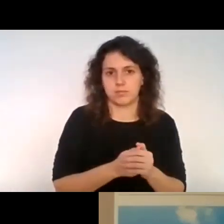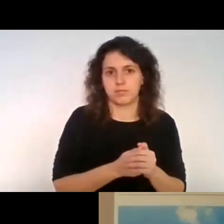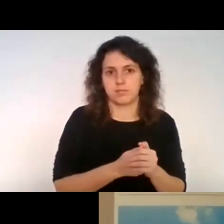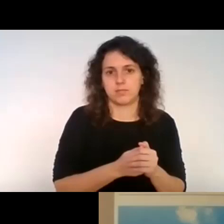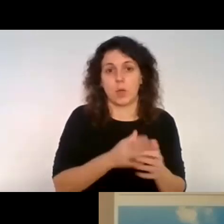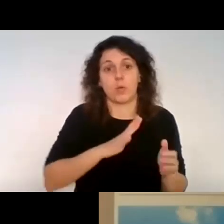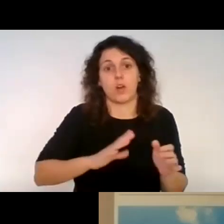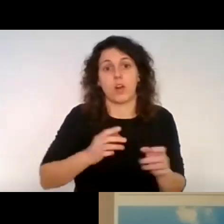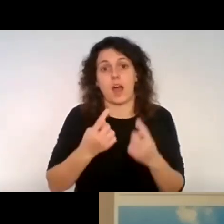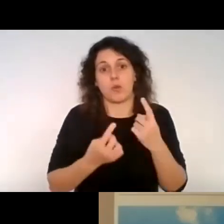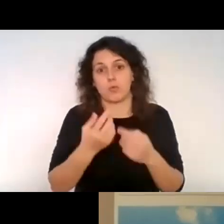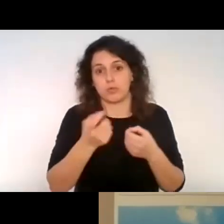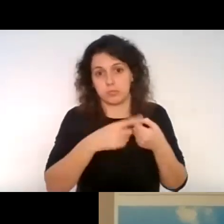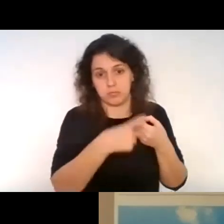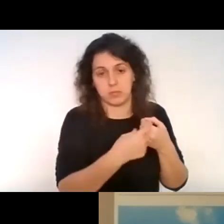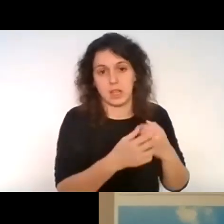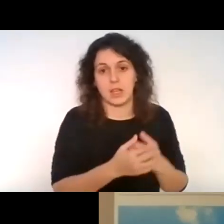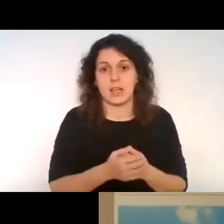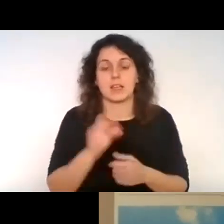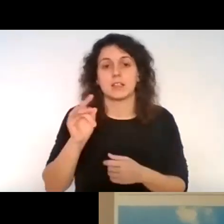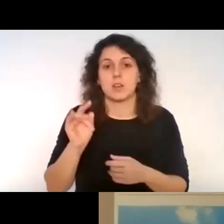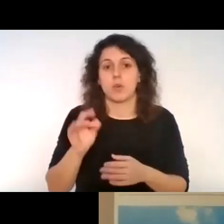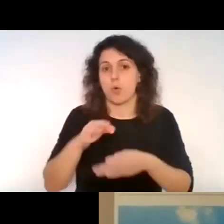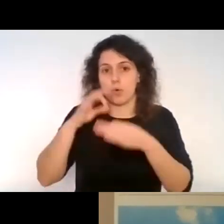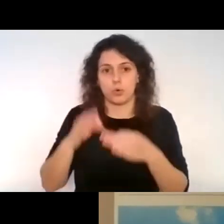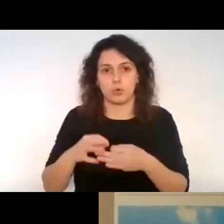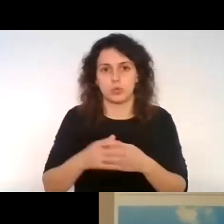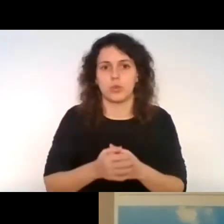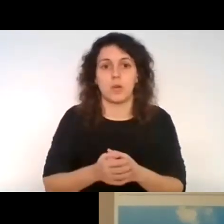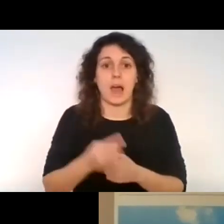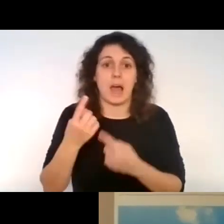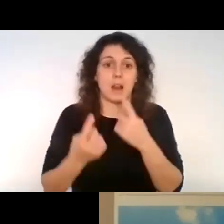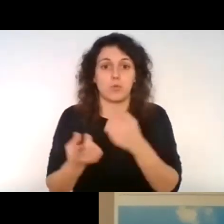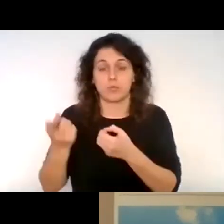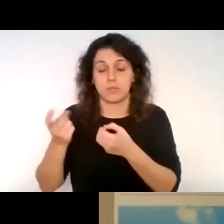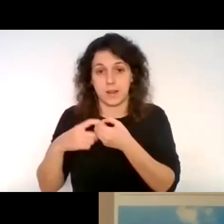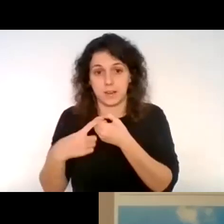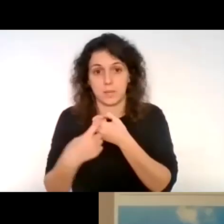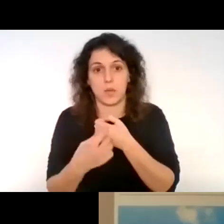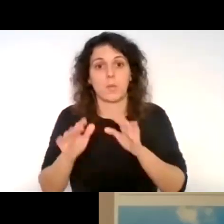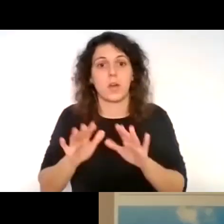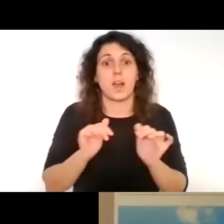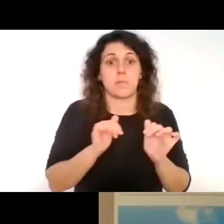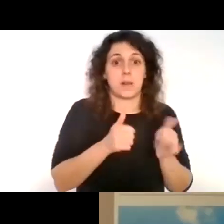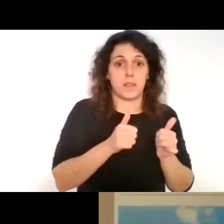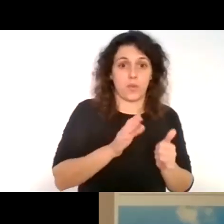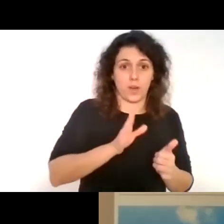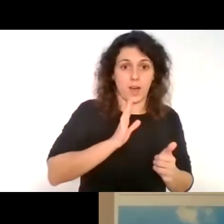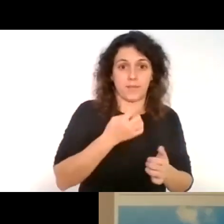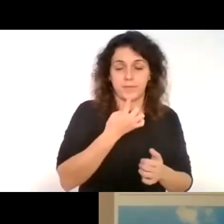Sí, tal cual me ha pasado eso del por ahora unos cuantos, pero en un principio, como mencioné,